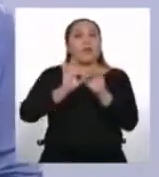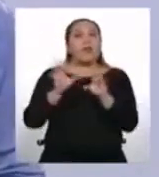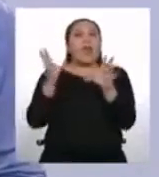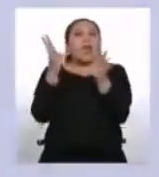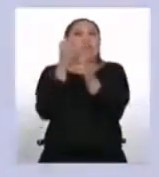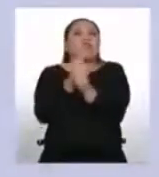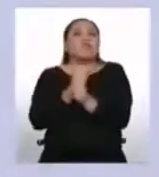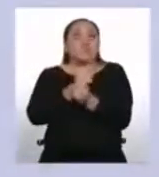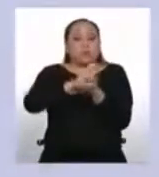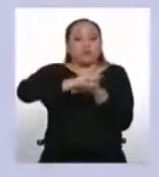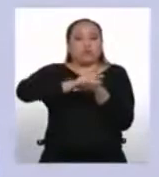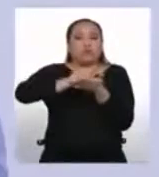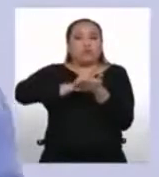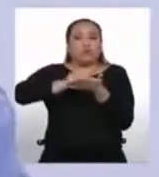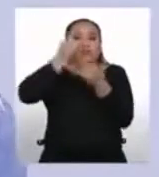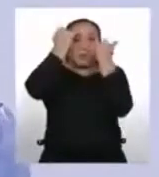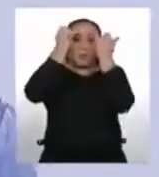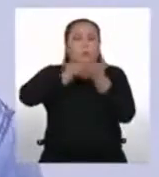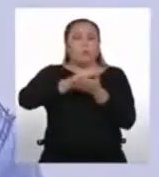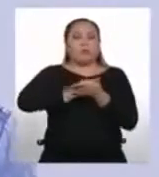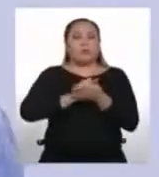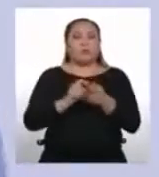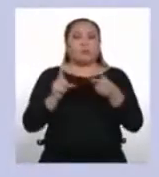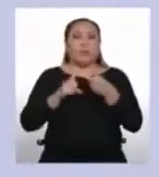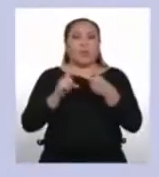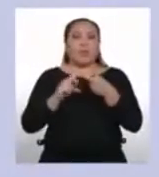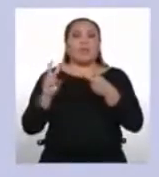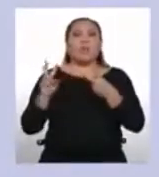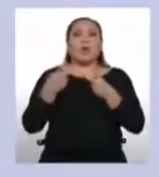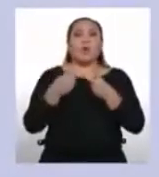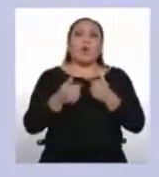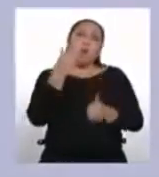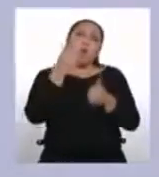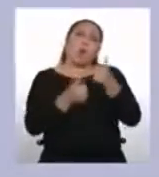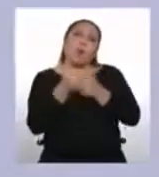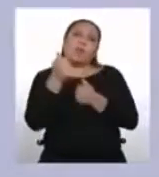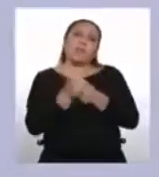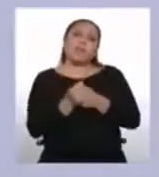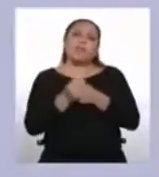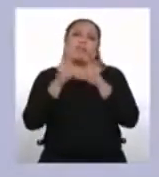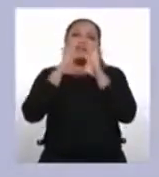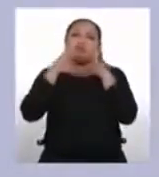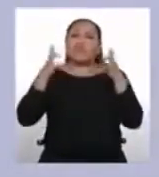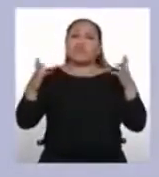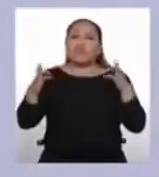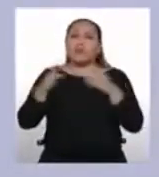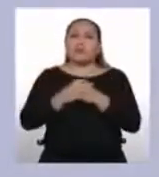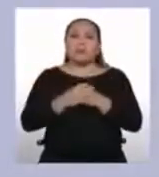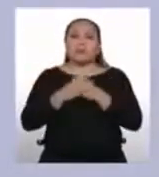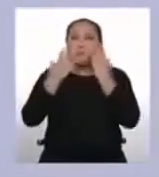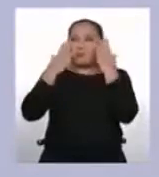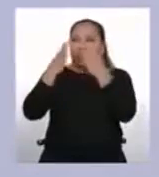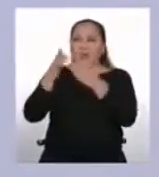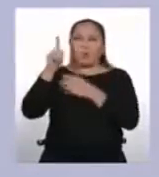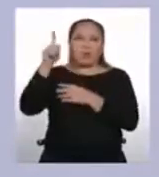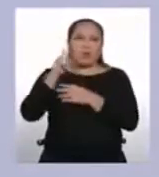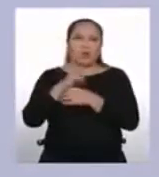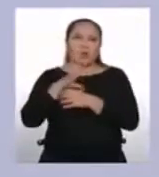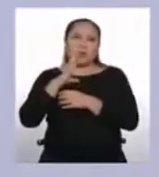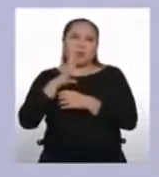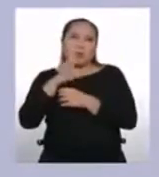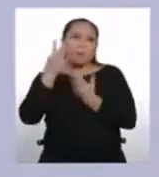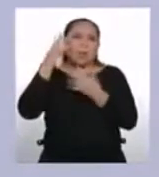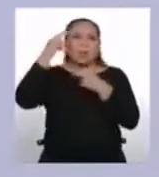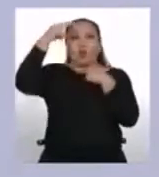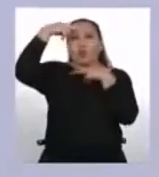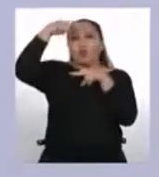que vamos escuchando. Otro tip es reconocer el tipo de texto frente al que nos encontramos. Por ejemplo, identificar si se trata de un texto como una